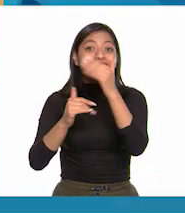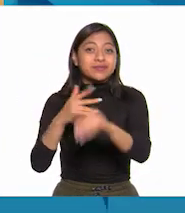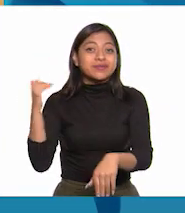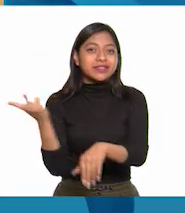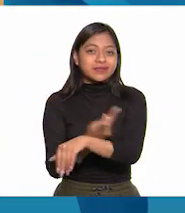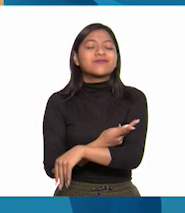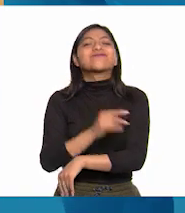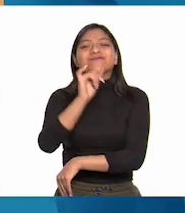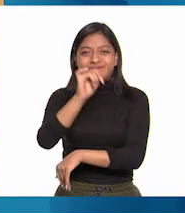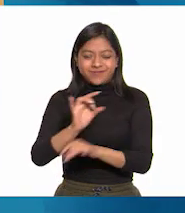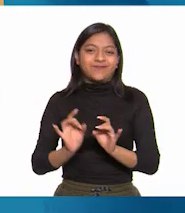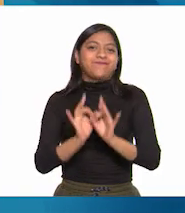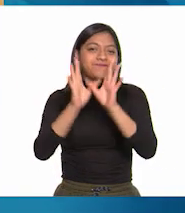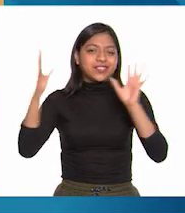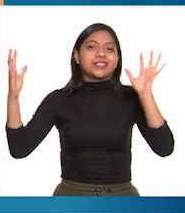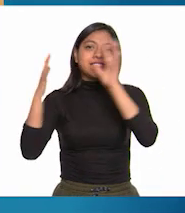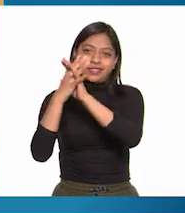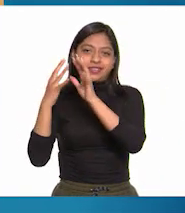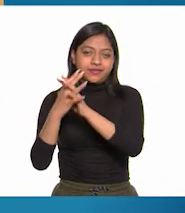incendiario.